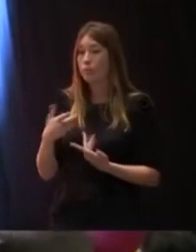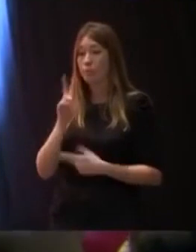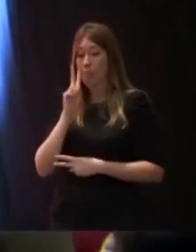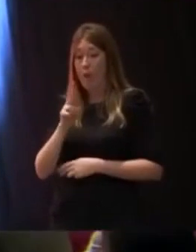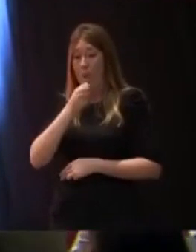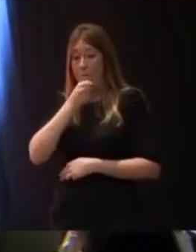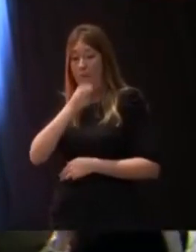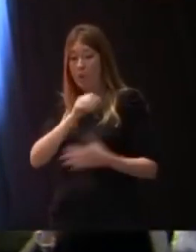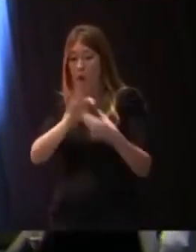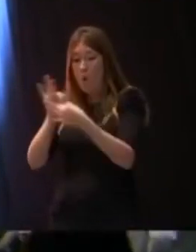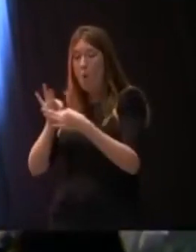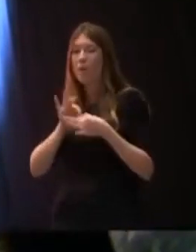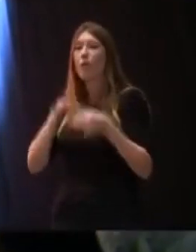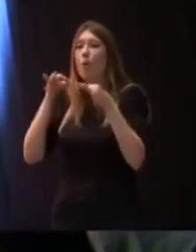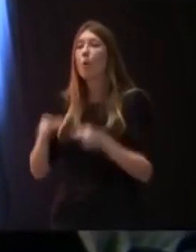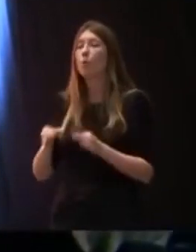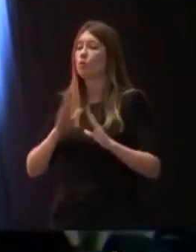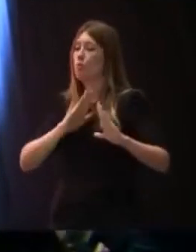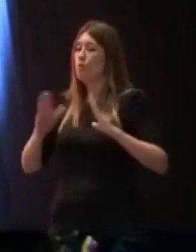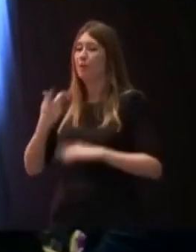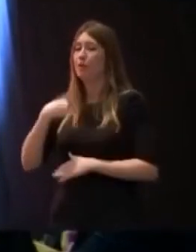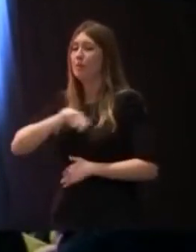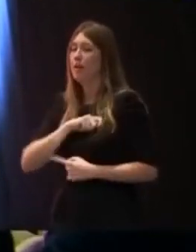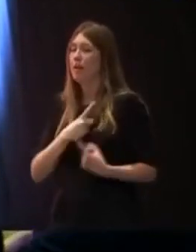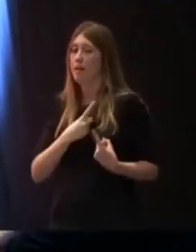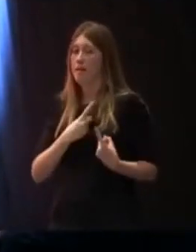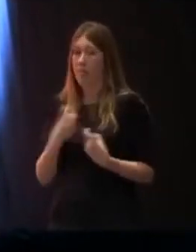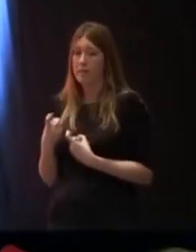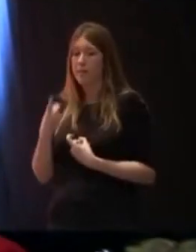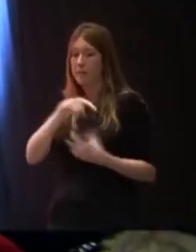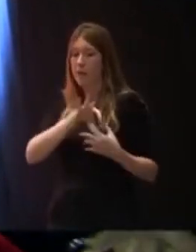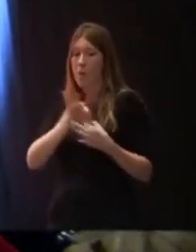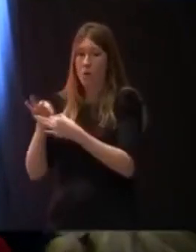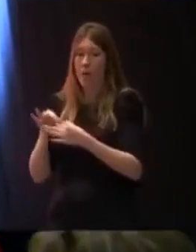Partido Socialista unido justo en el momento en el que España más necesita al Partido Socialista.